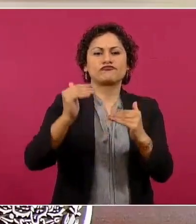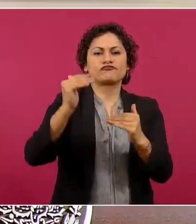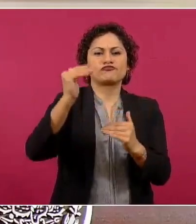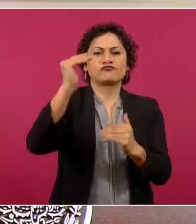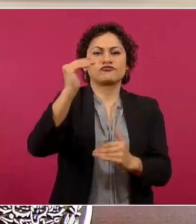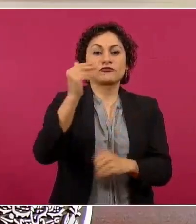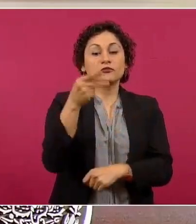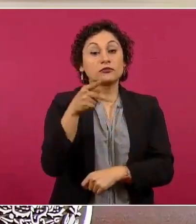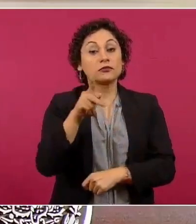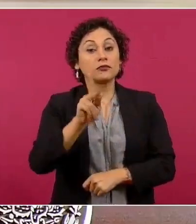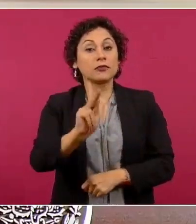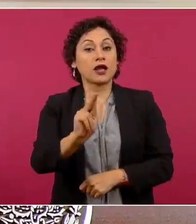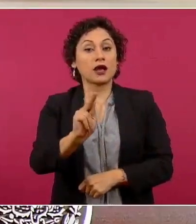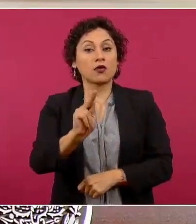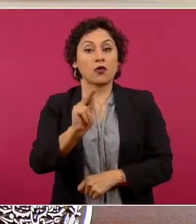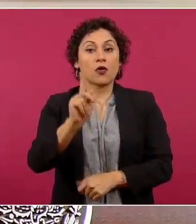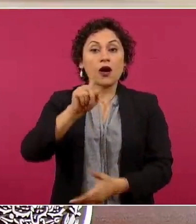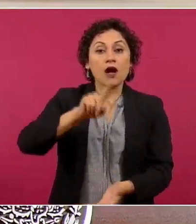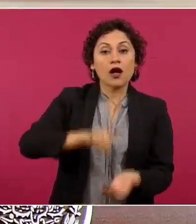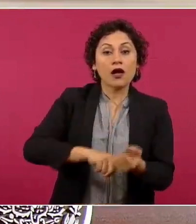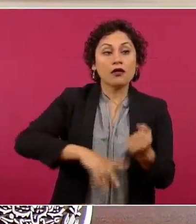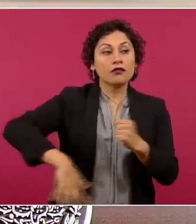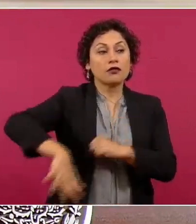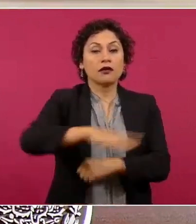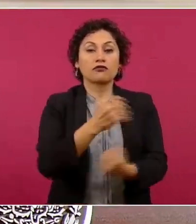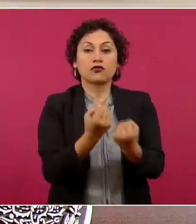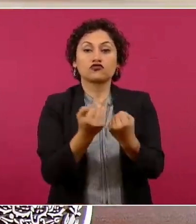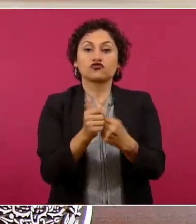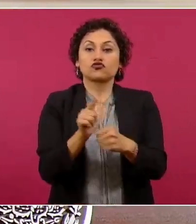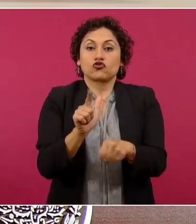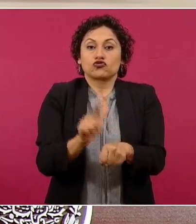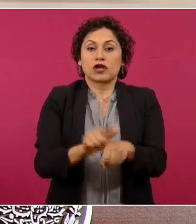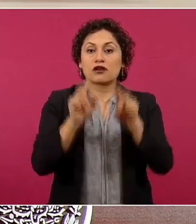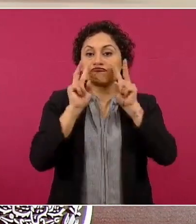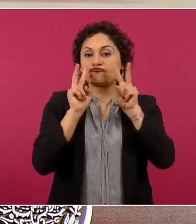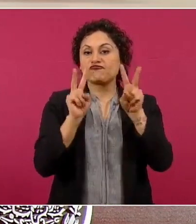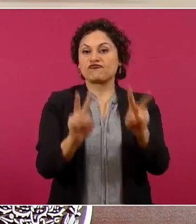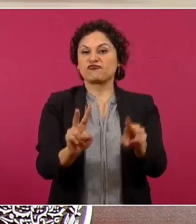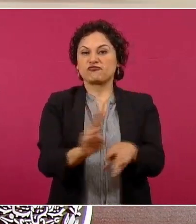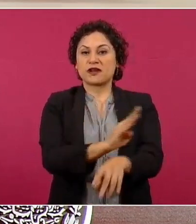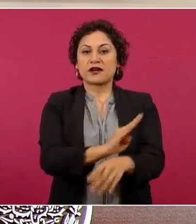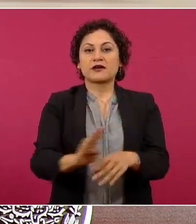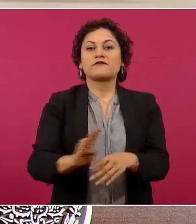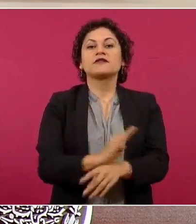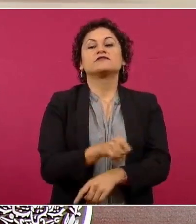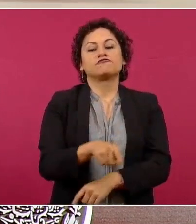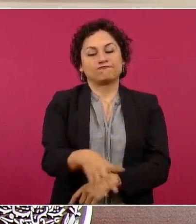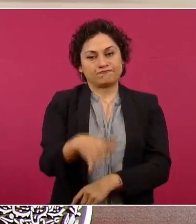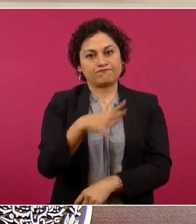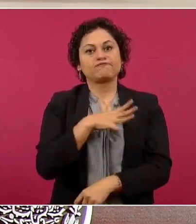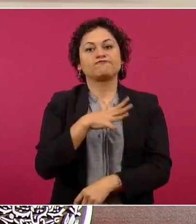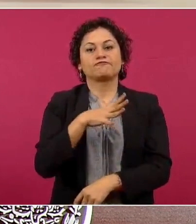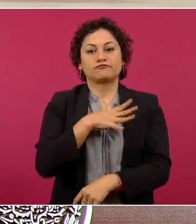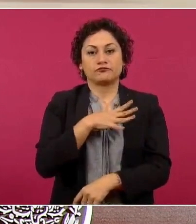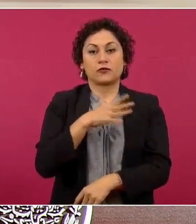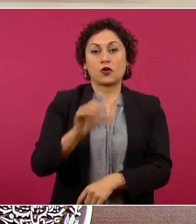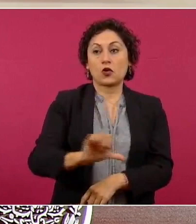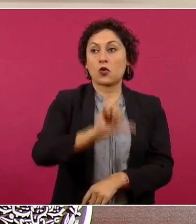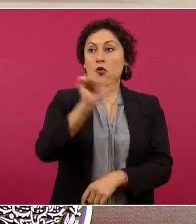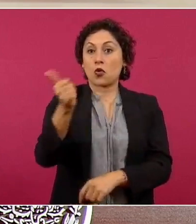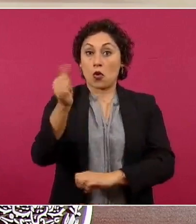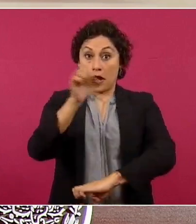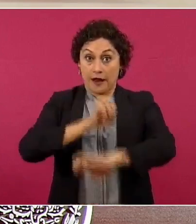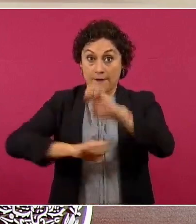y en eso coinciden empresarios y ayer